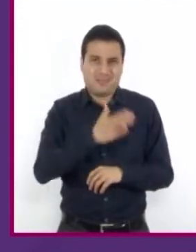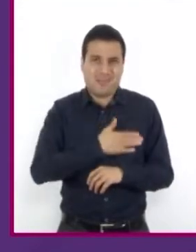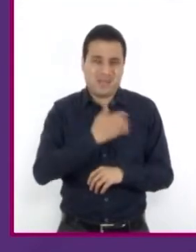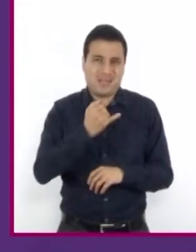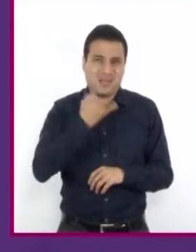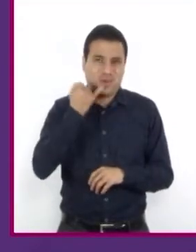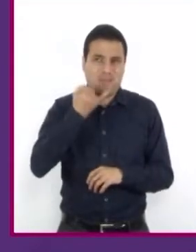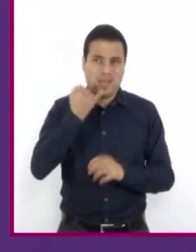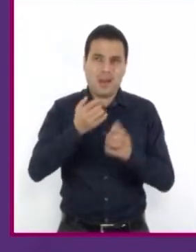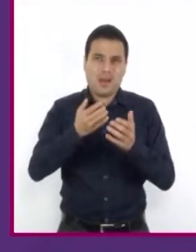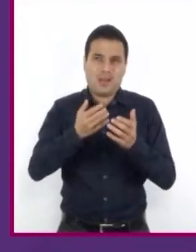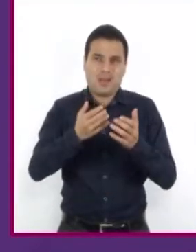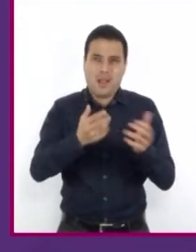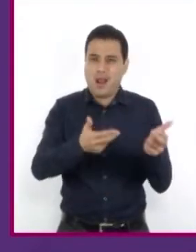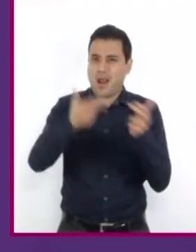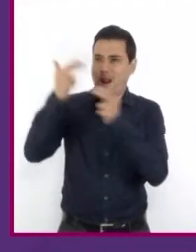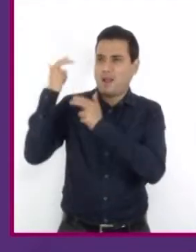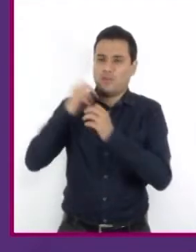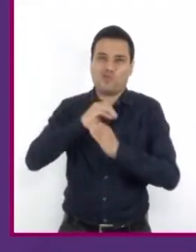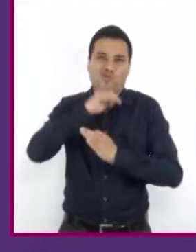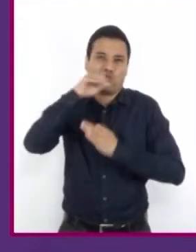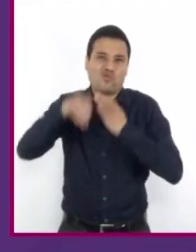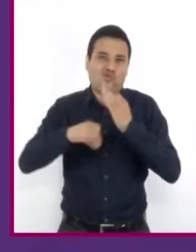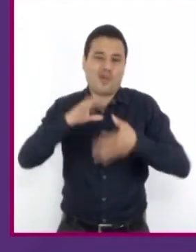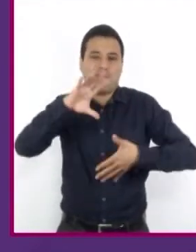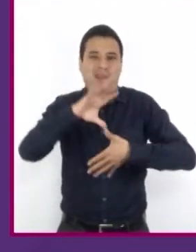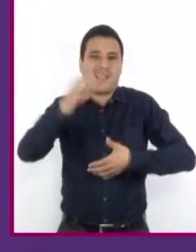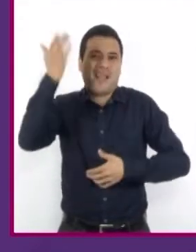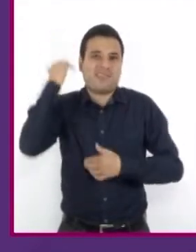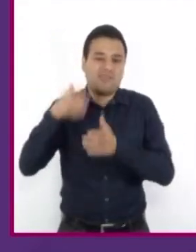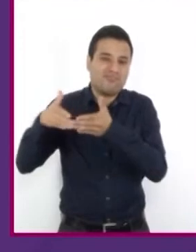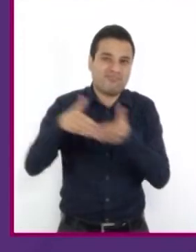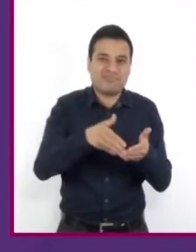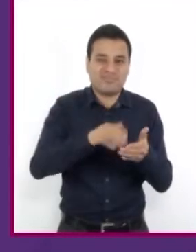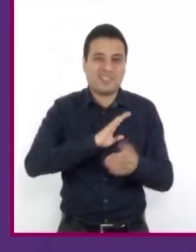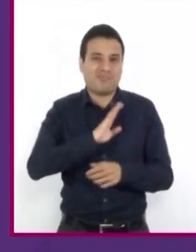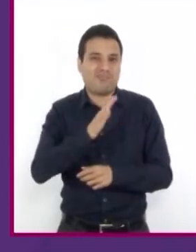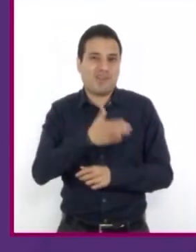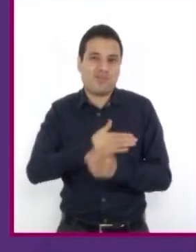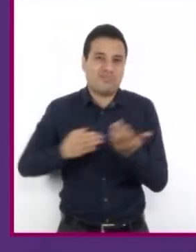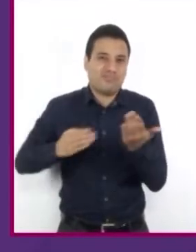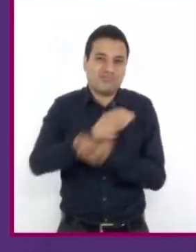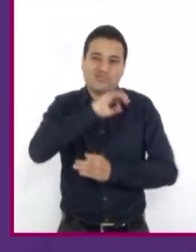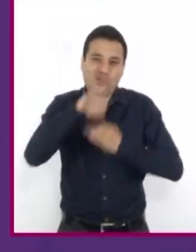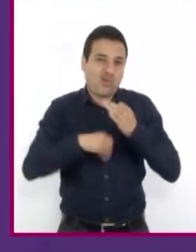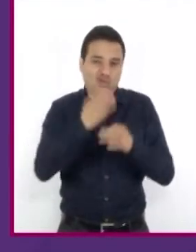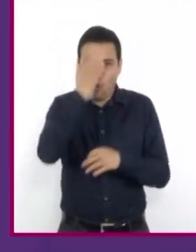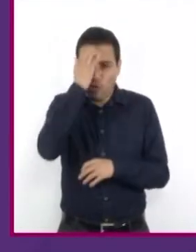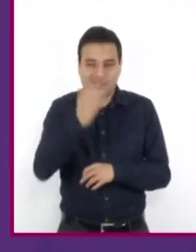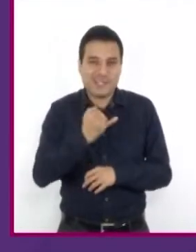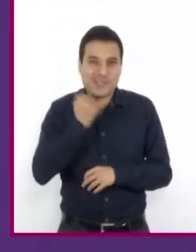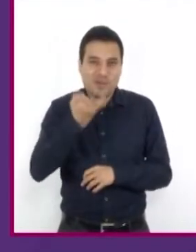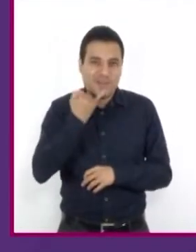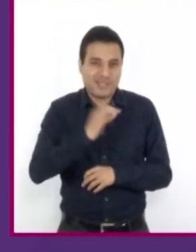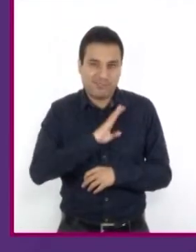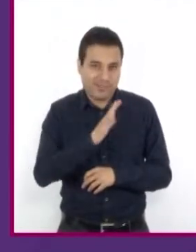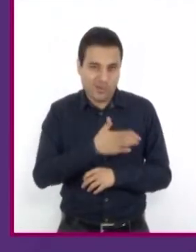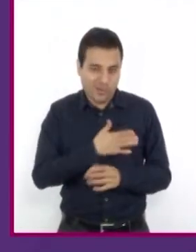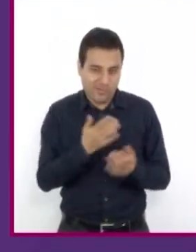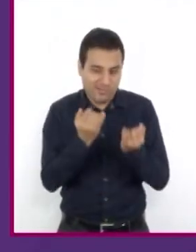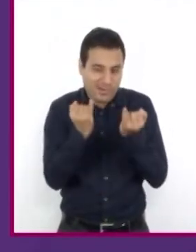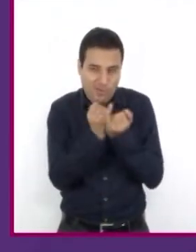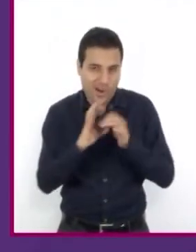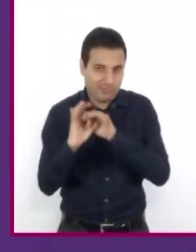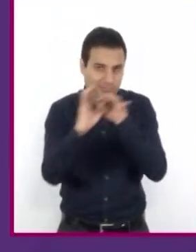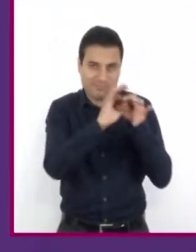porque casi toda América fue colonizada por españoles. Entonces tenemos la raíz común que es el español, la